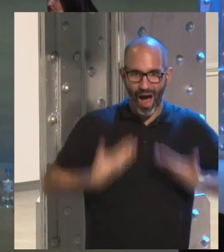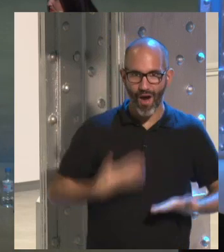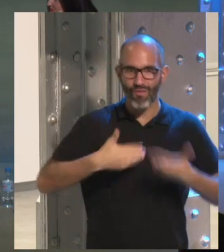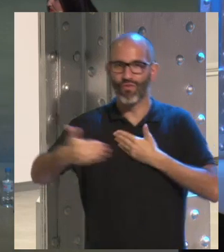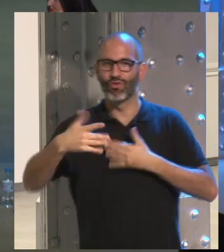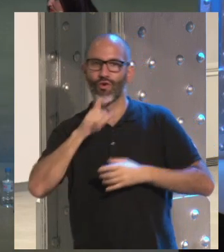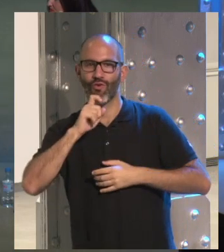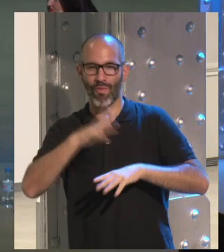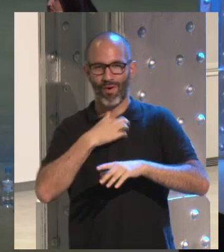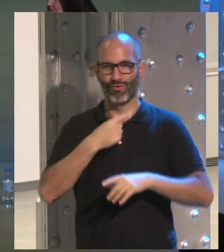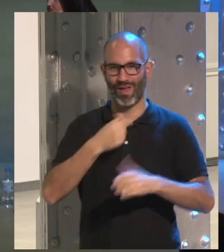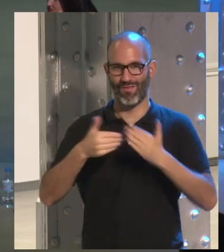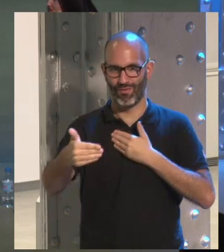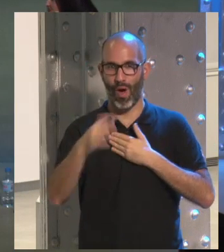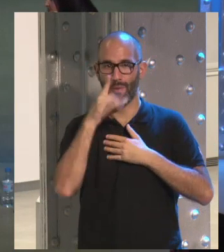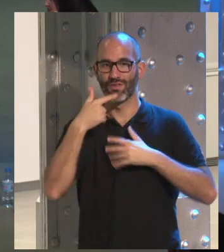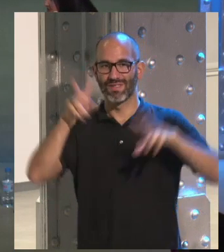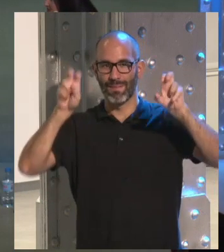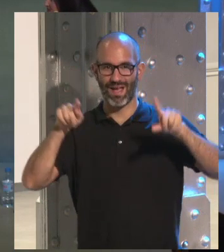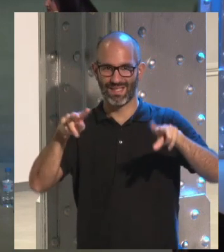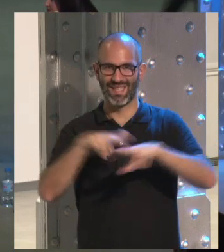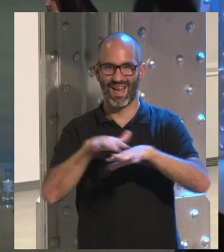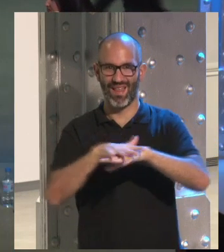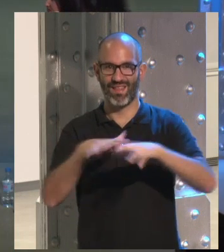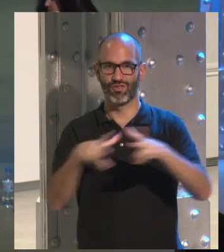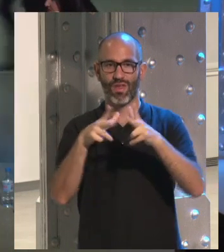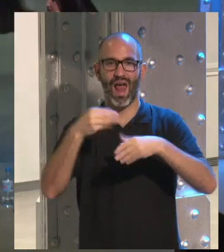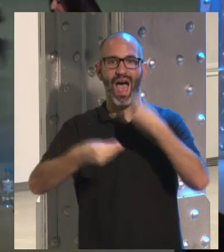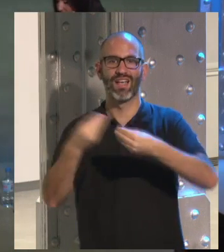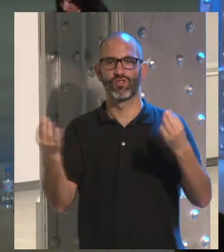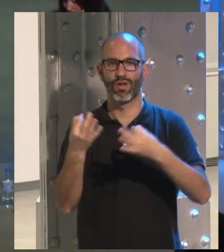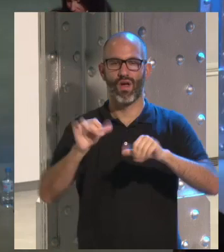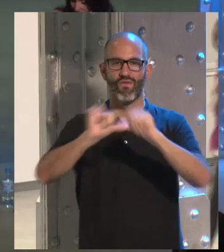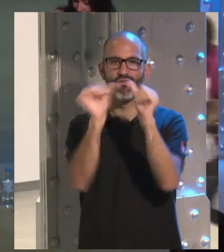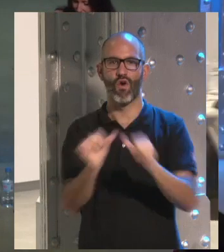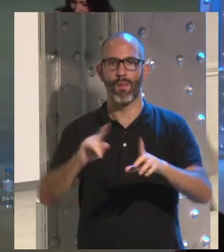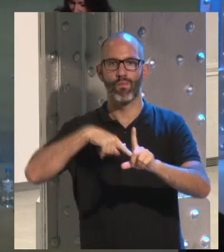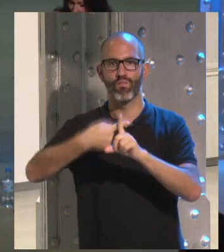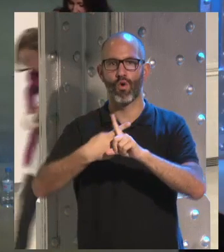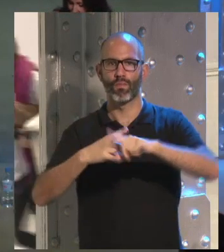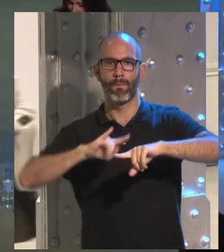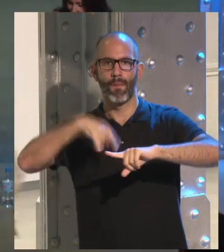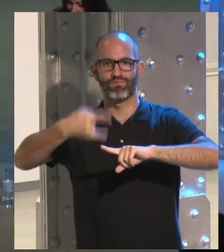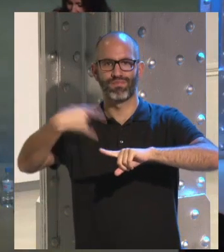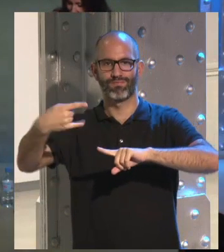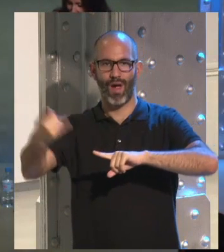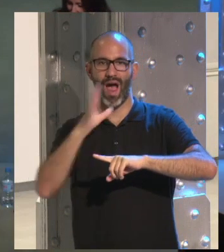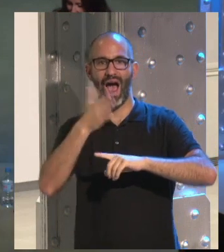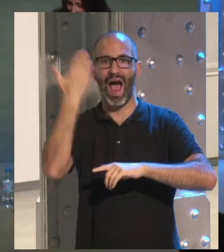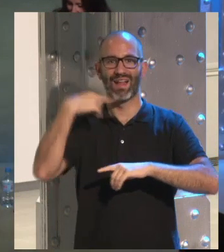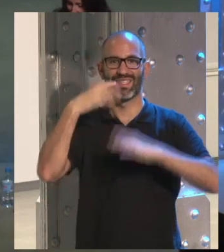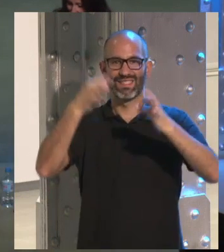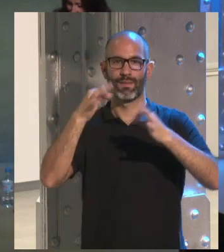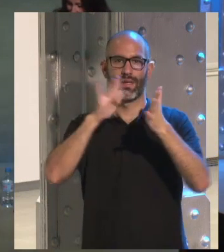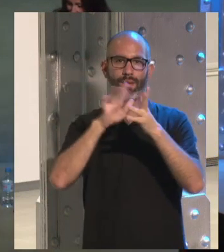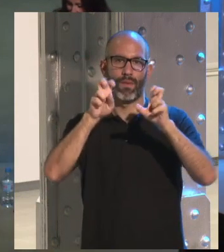y en ese sentido en ese sentido las redes sociales no han hecho más que tener un efecto multiplicador antes solo aguantamos el tostón de